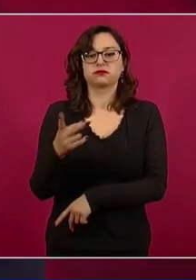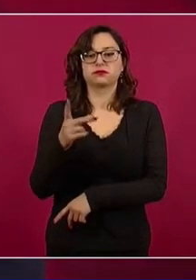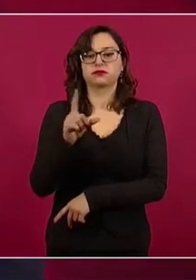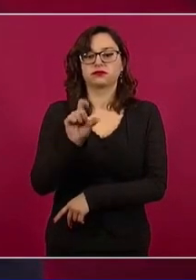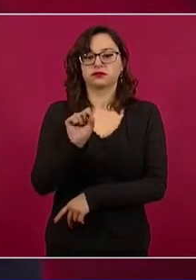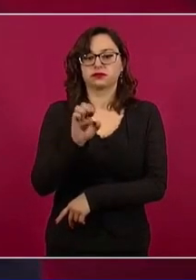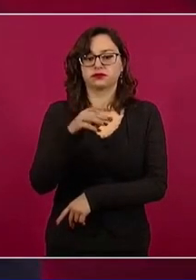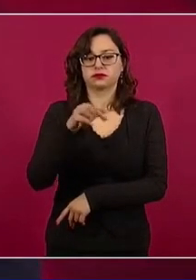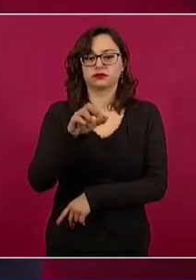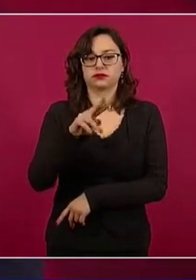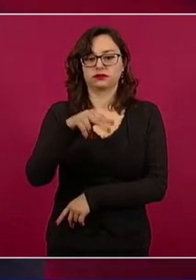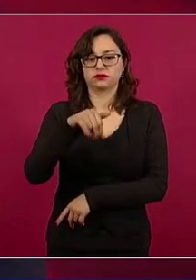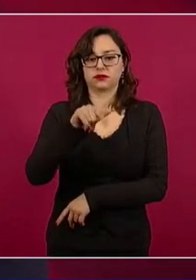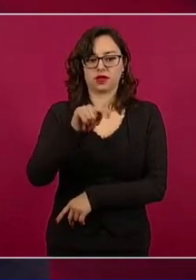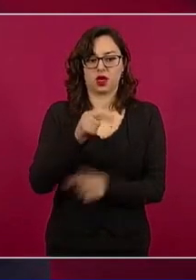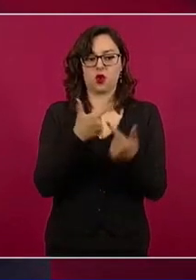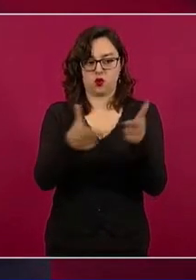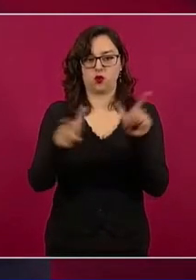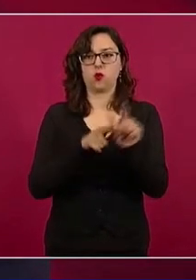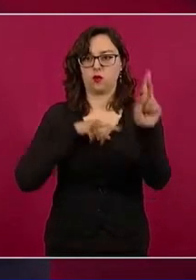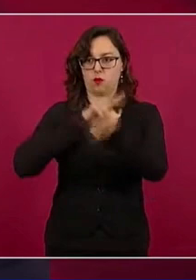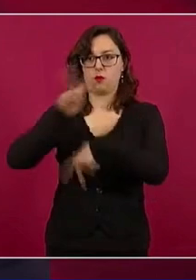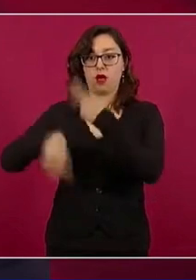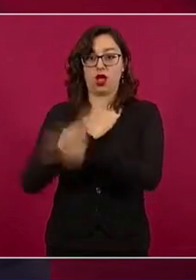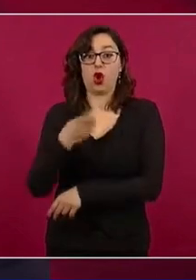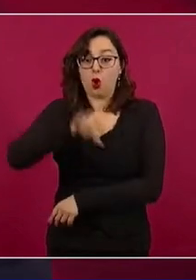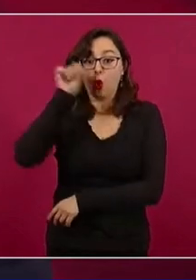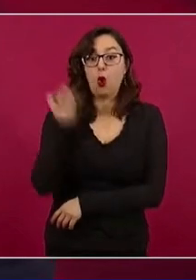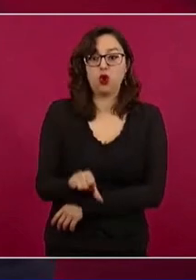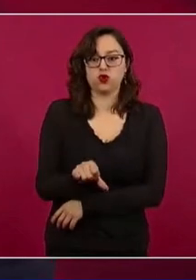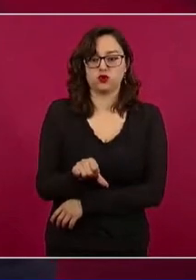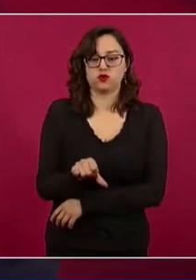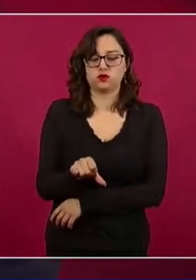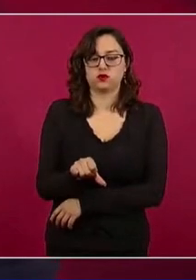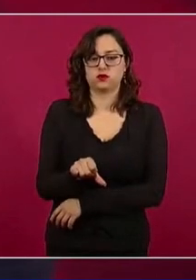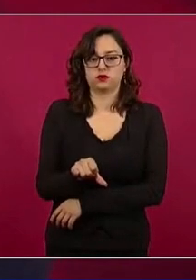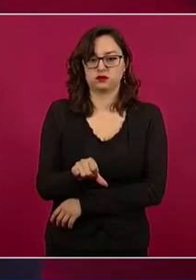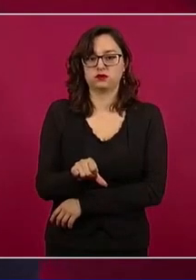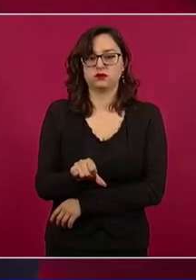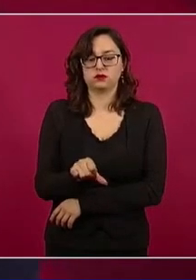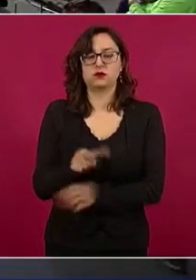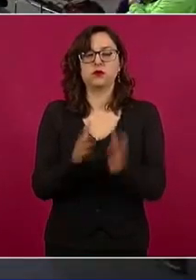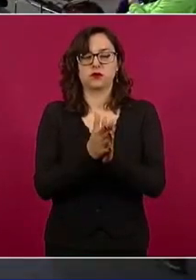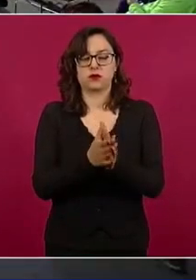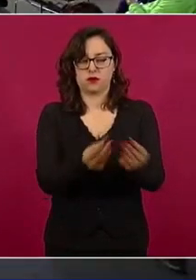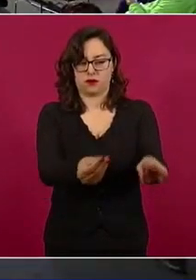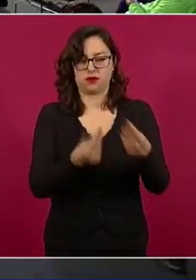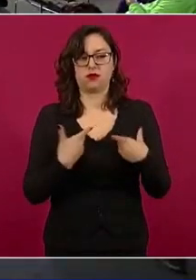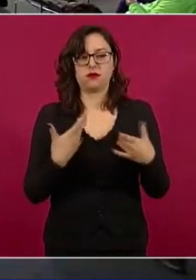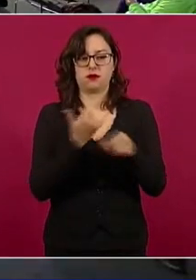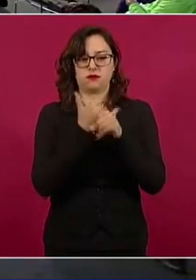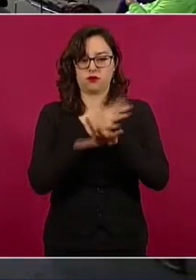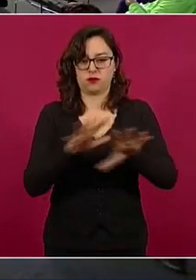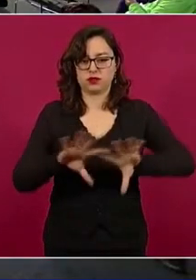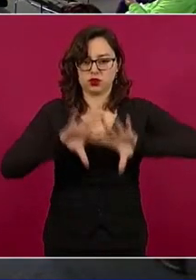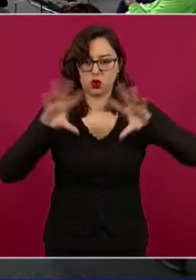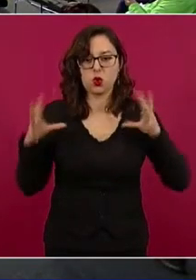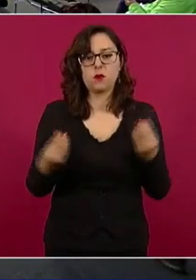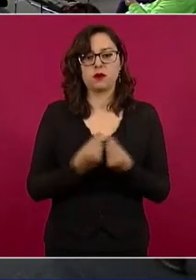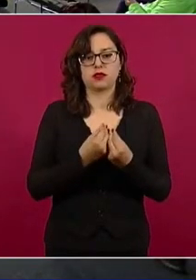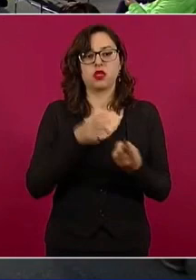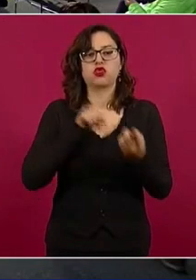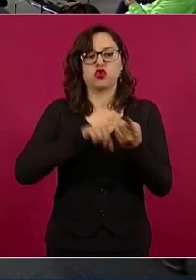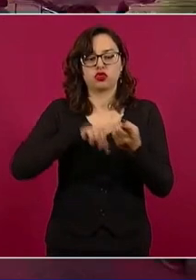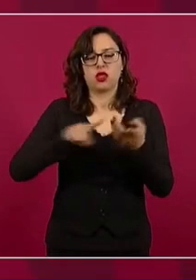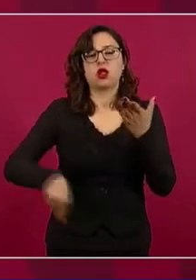Secretaría de Medio Ambiente allá. Y ojalá y nos des toda la información